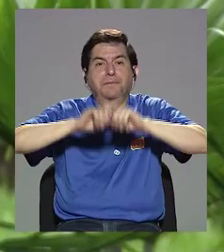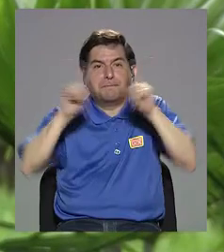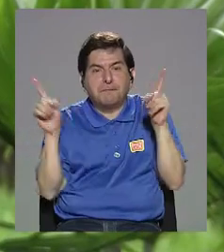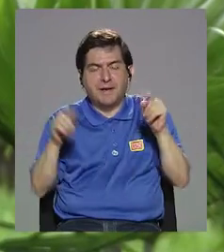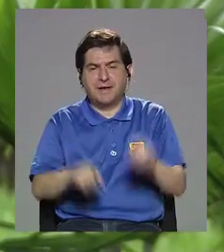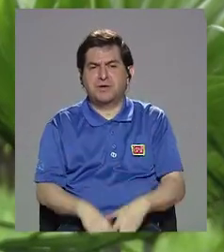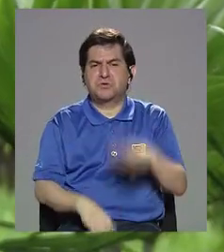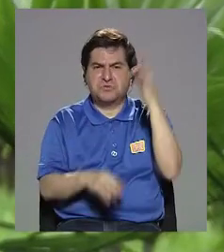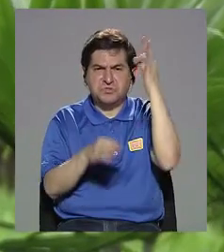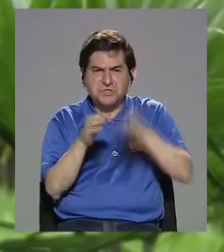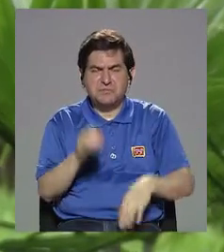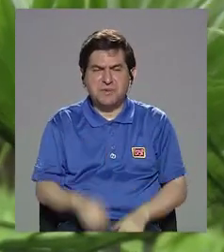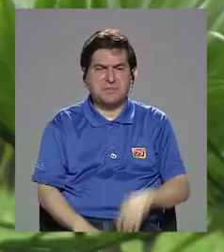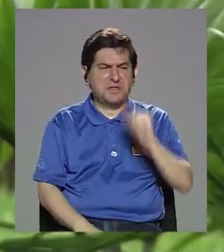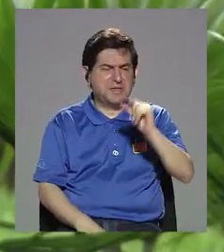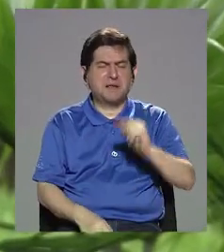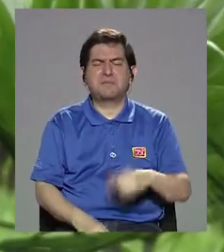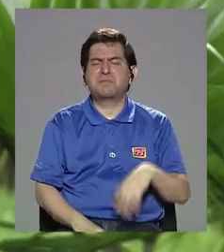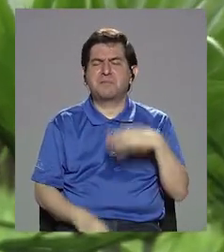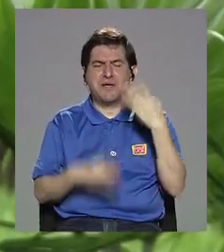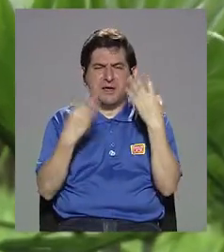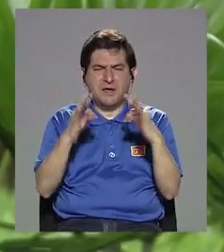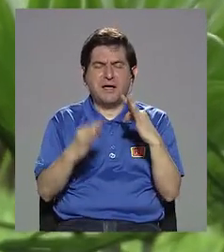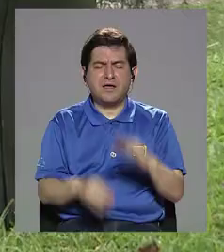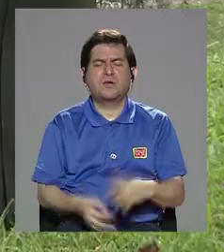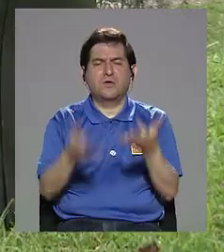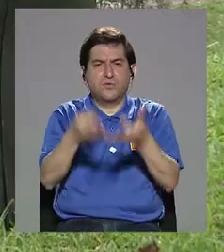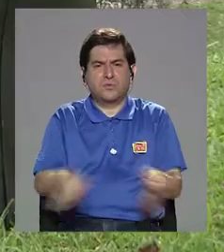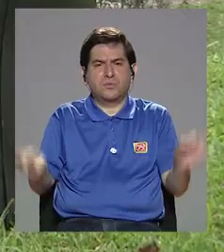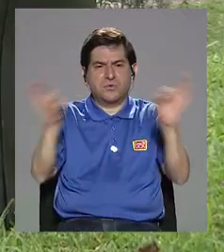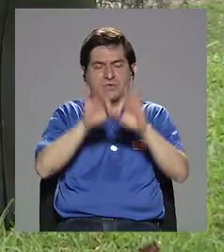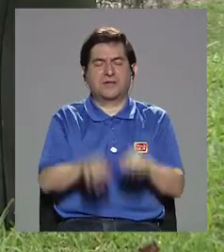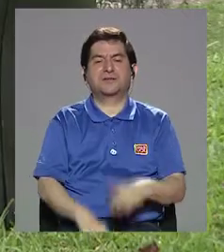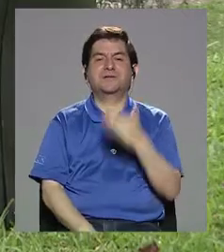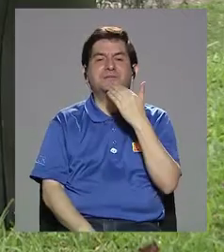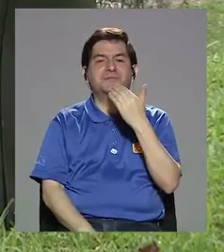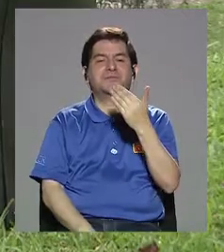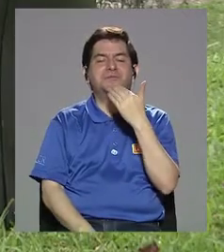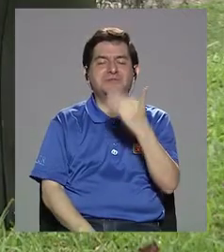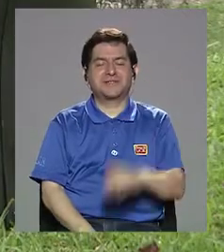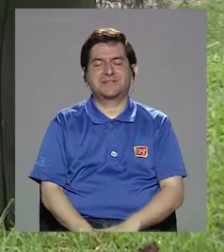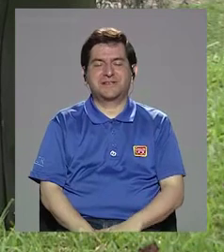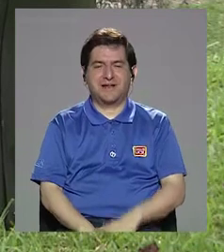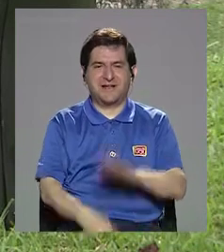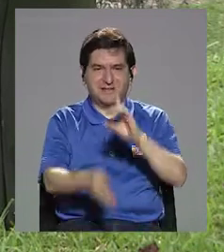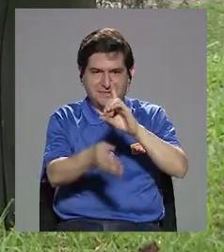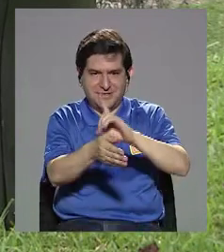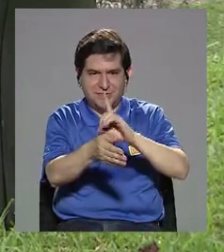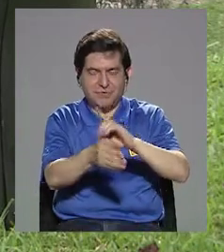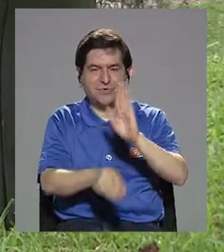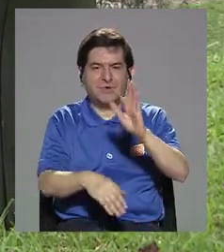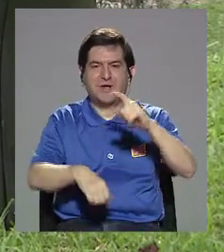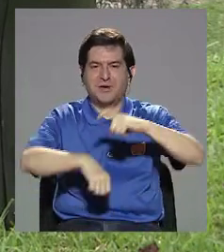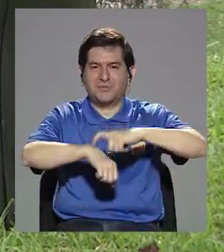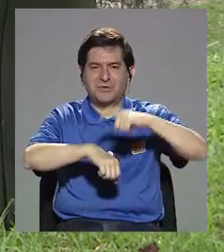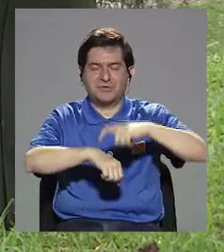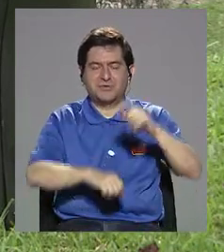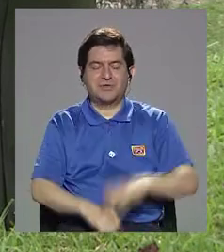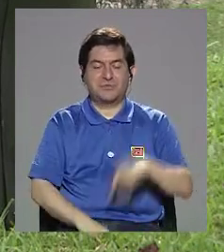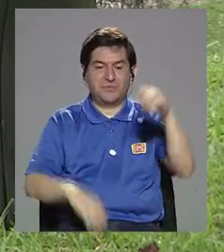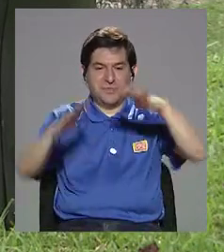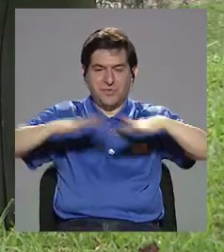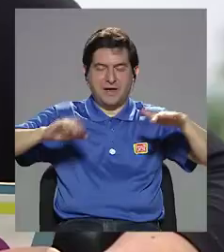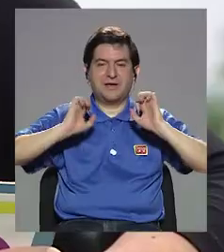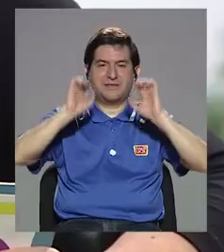pero simplemente ese pequeño esfuerzo vale la pena. Bueno, doctora, agradecerle su valioso tiempo en este espacio